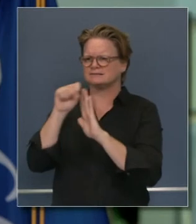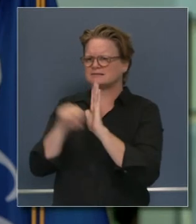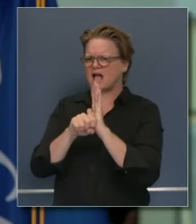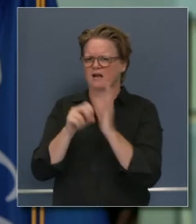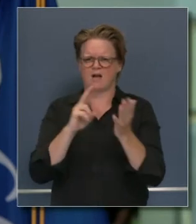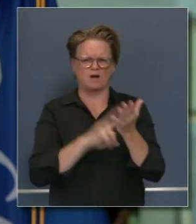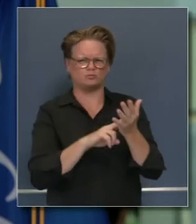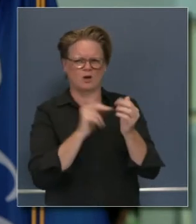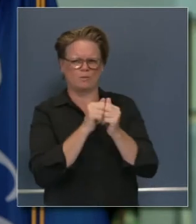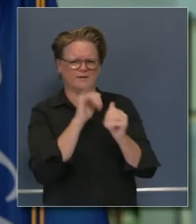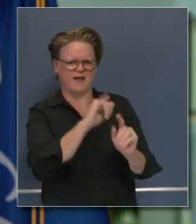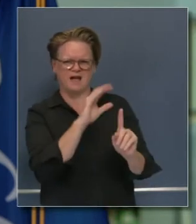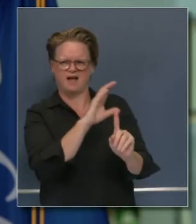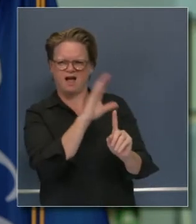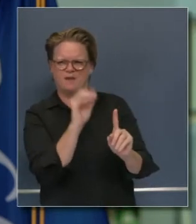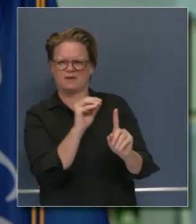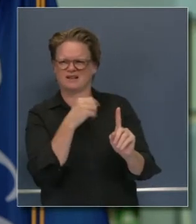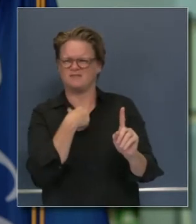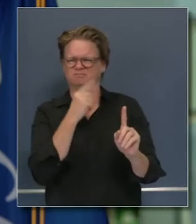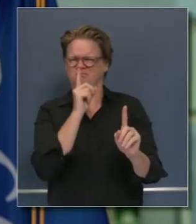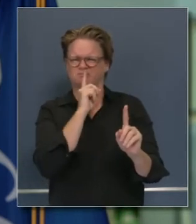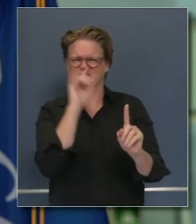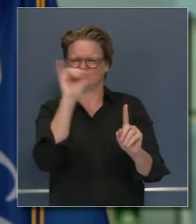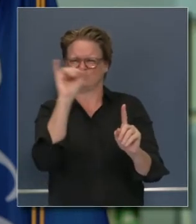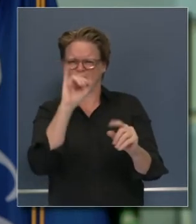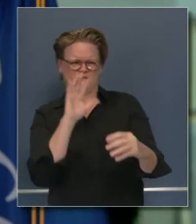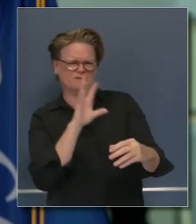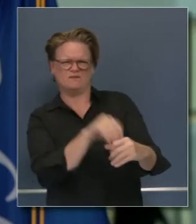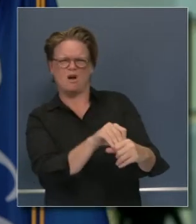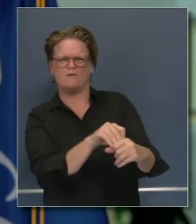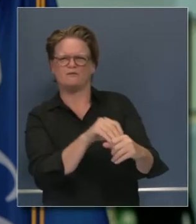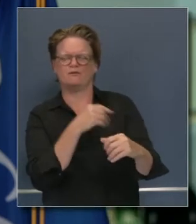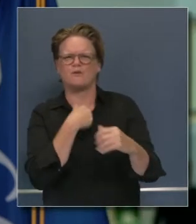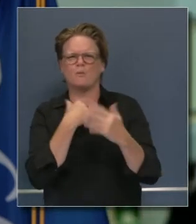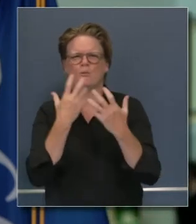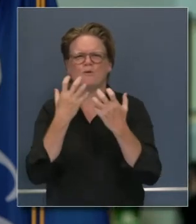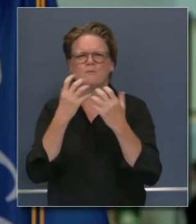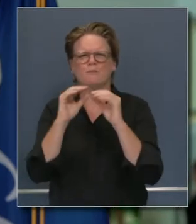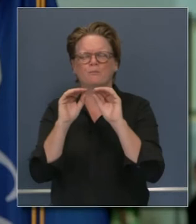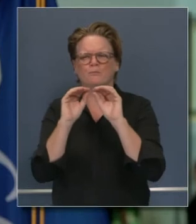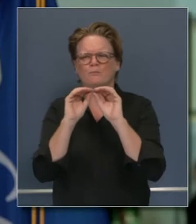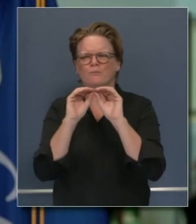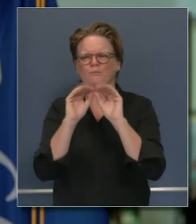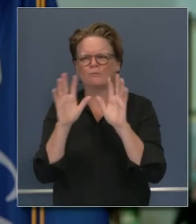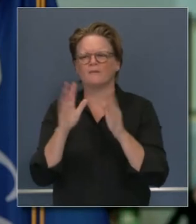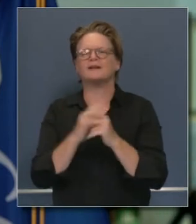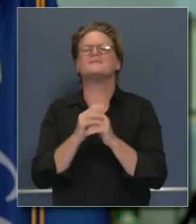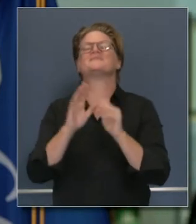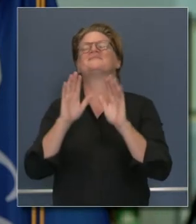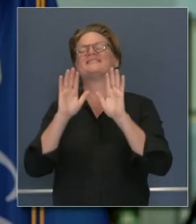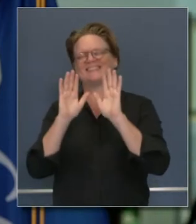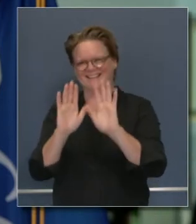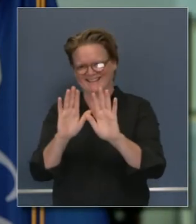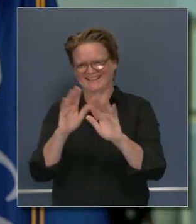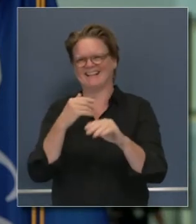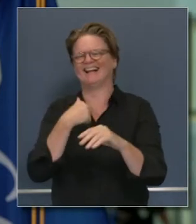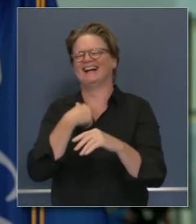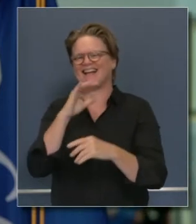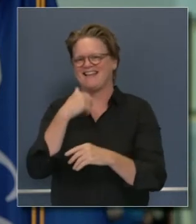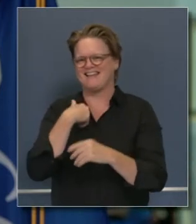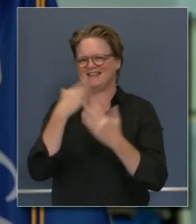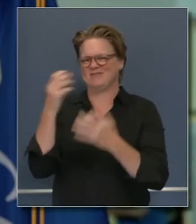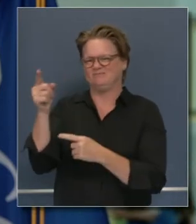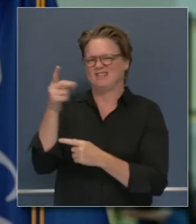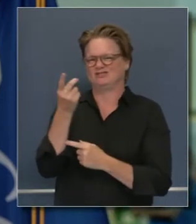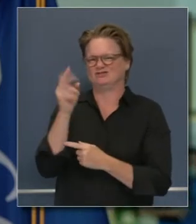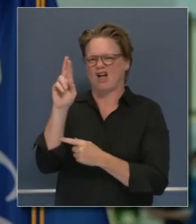estado y esta empresa el doctor ya mencionó que nos movemos en esa dirección y puede hablarles de cómo